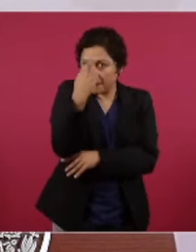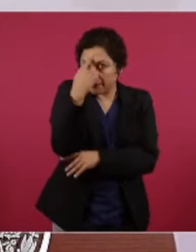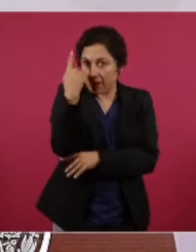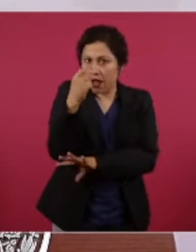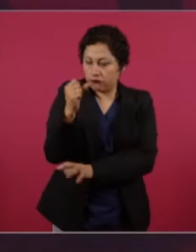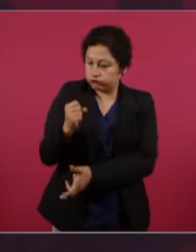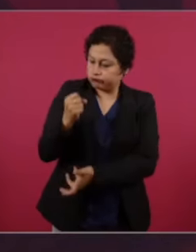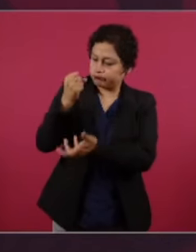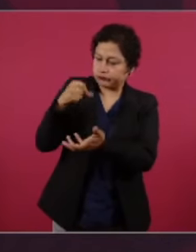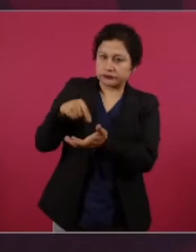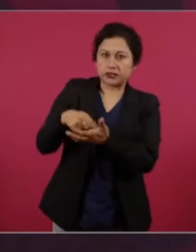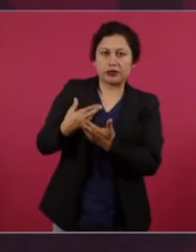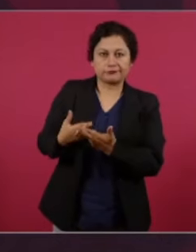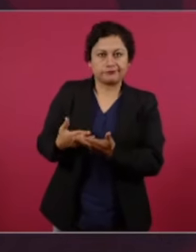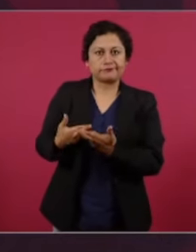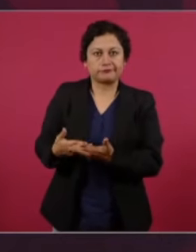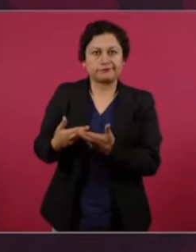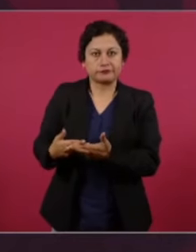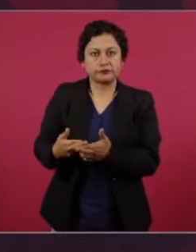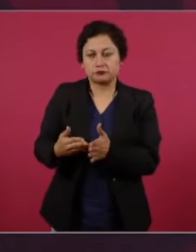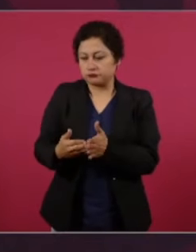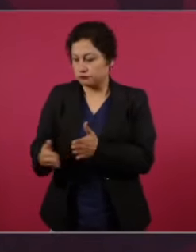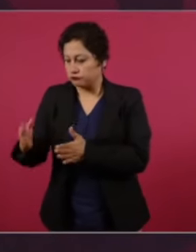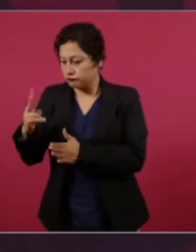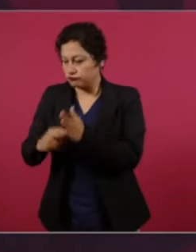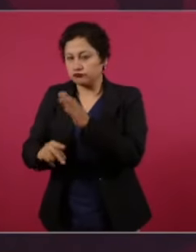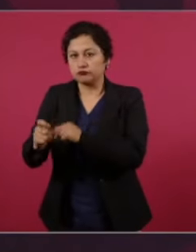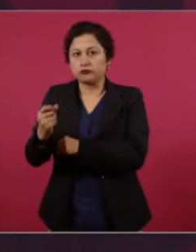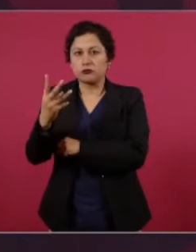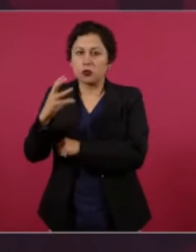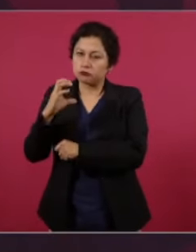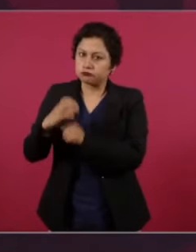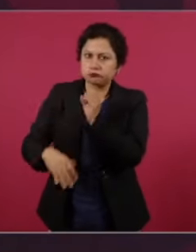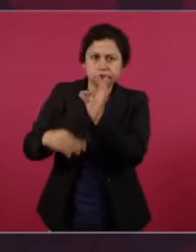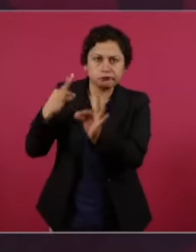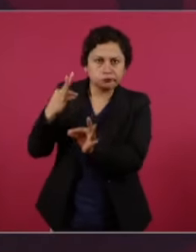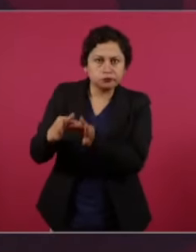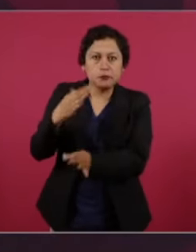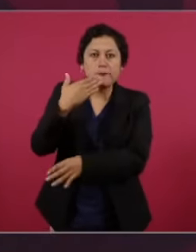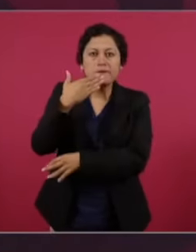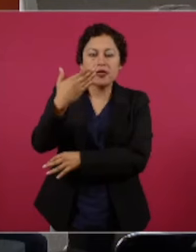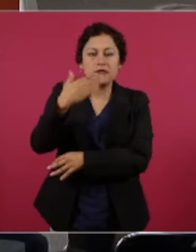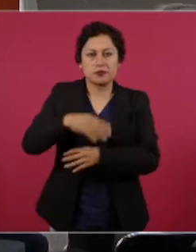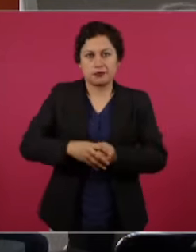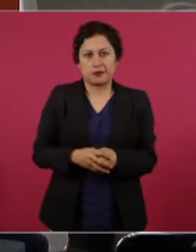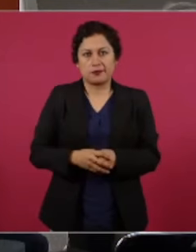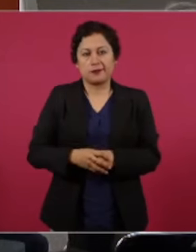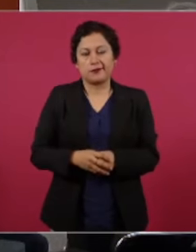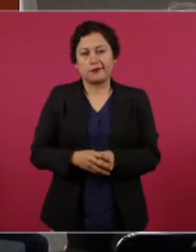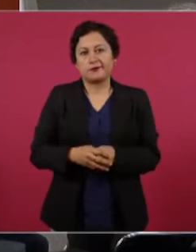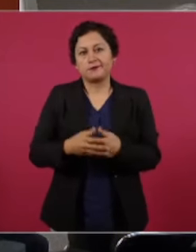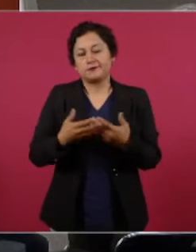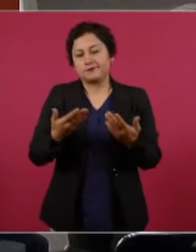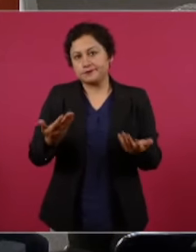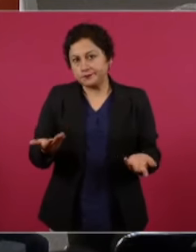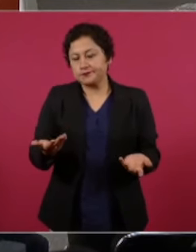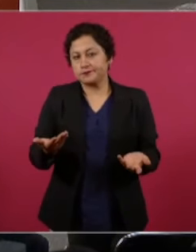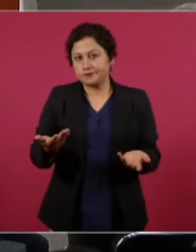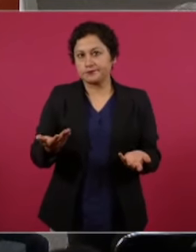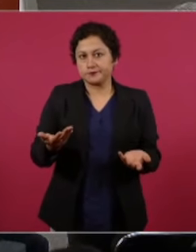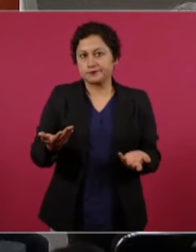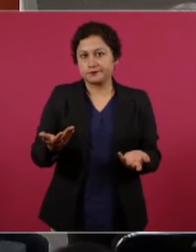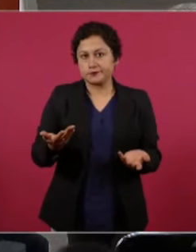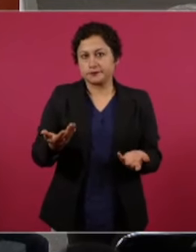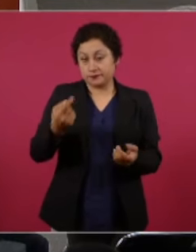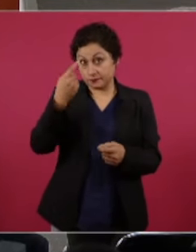y recursos para el